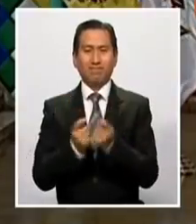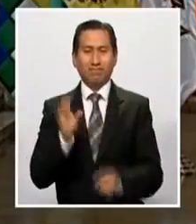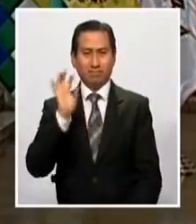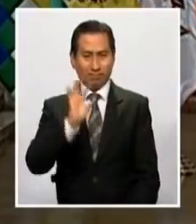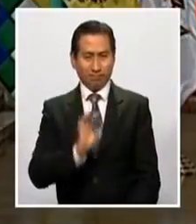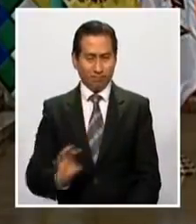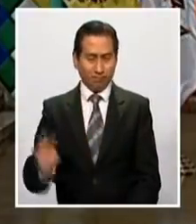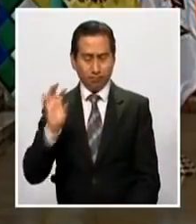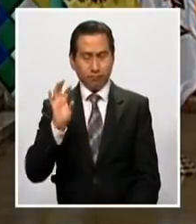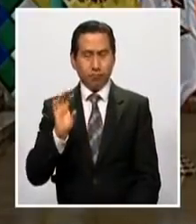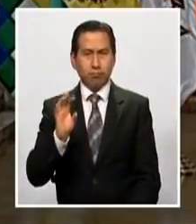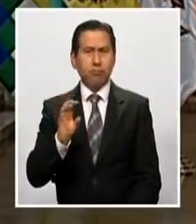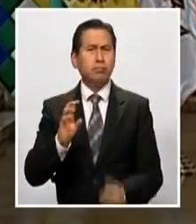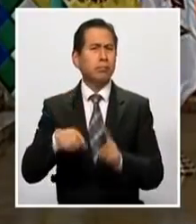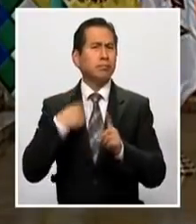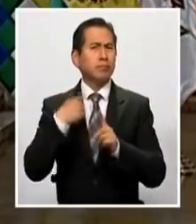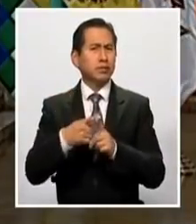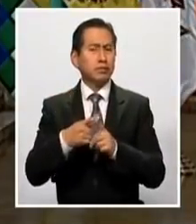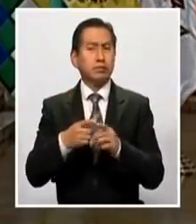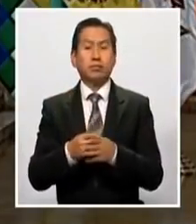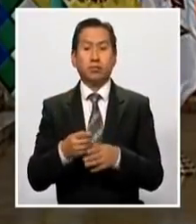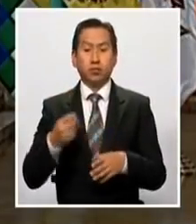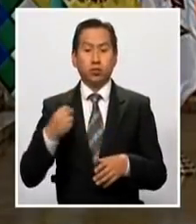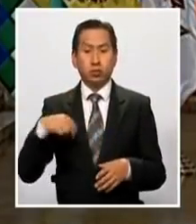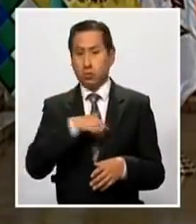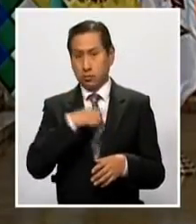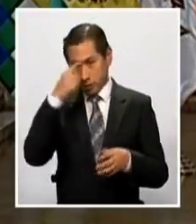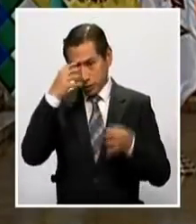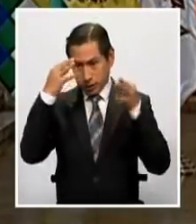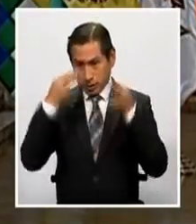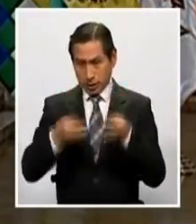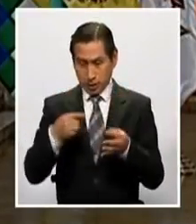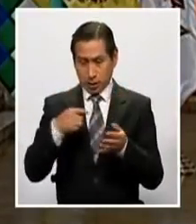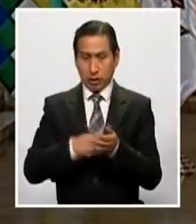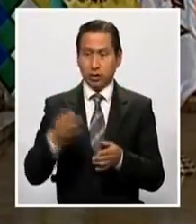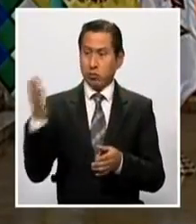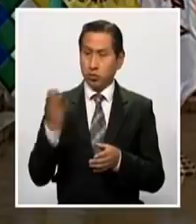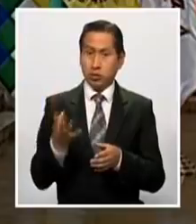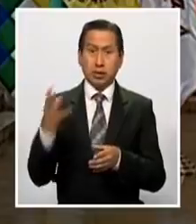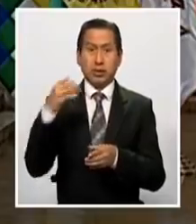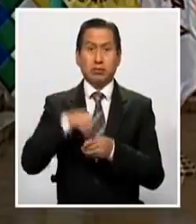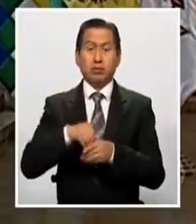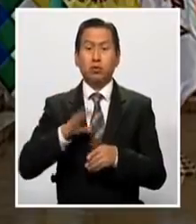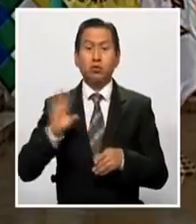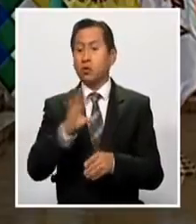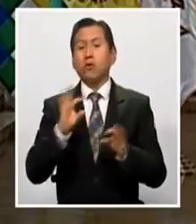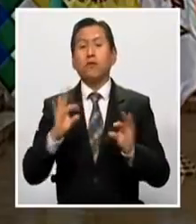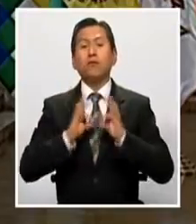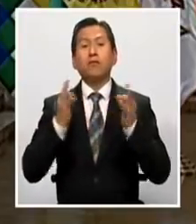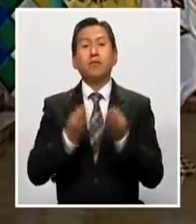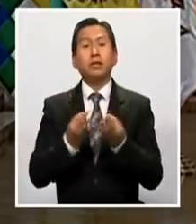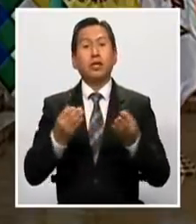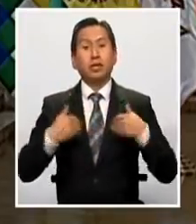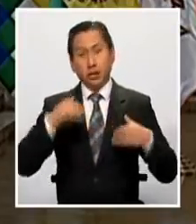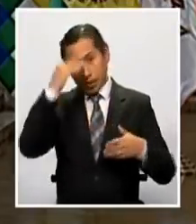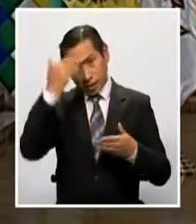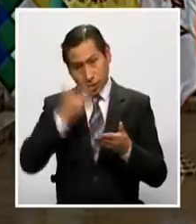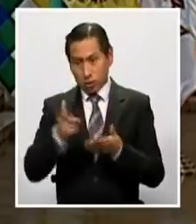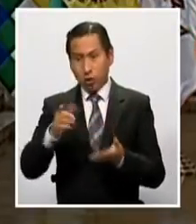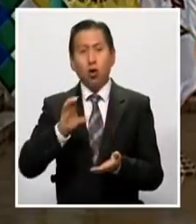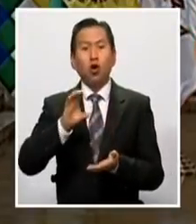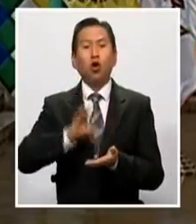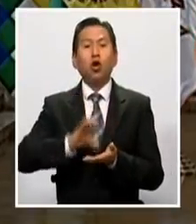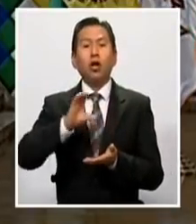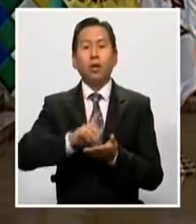Quiero agregar que hemos decidido incluir en este bono a las familias que tienen hijos en colegios